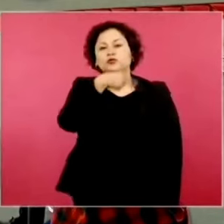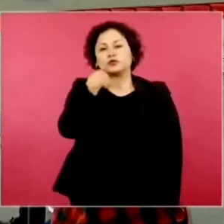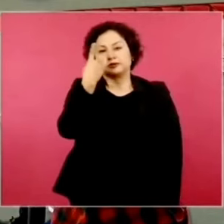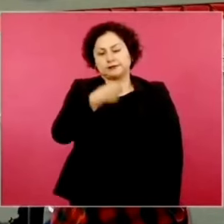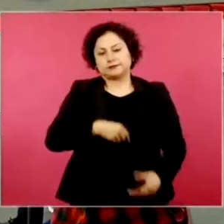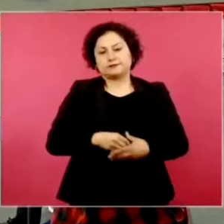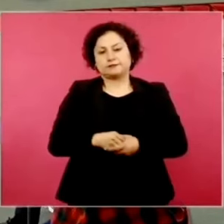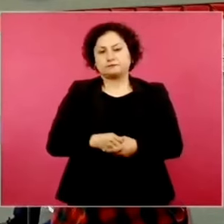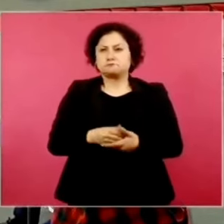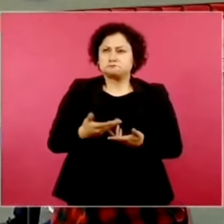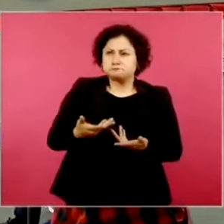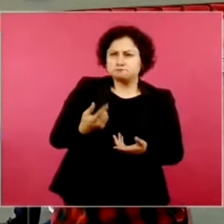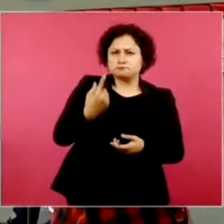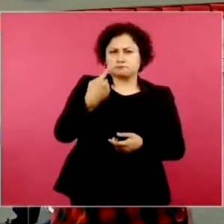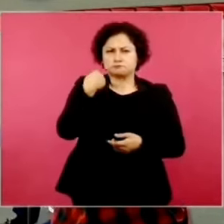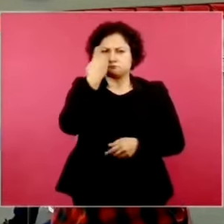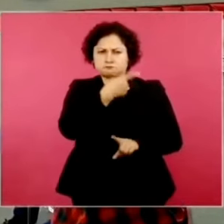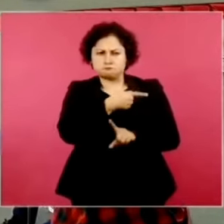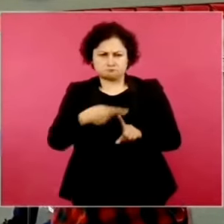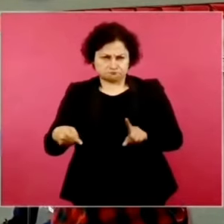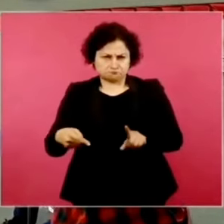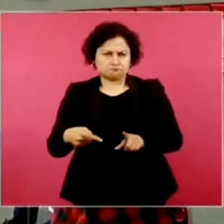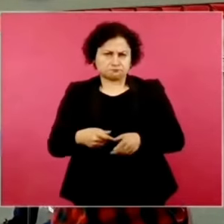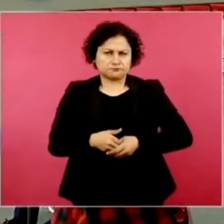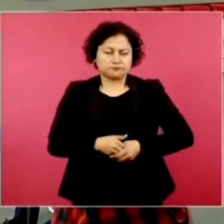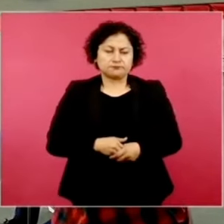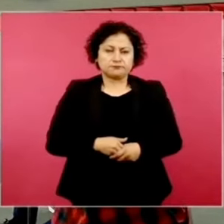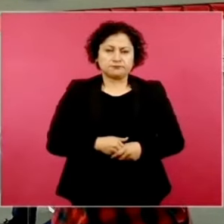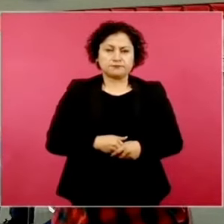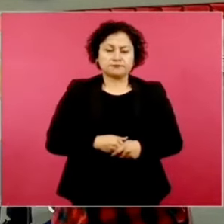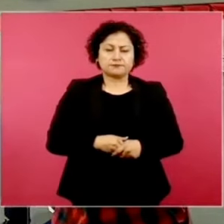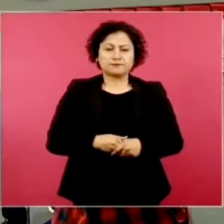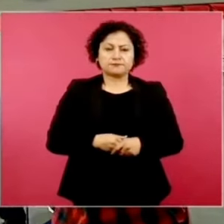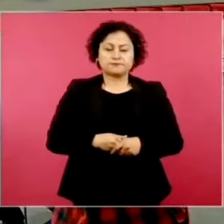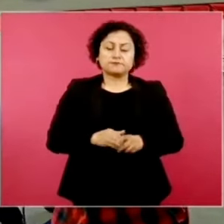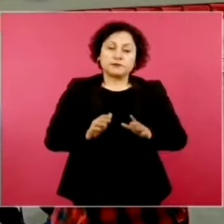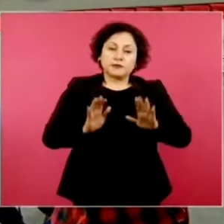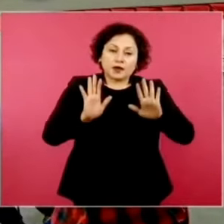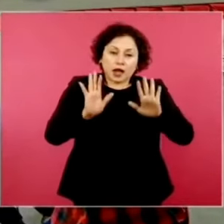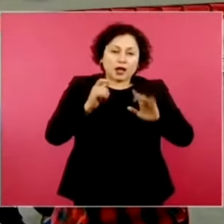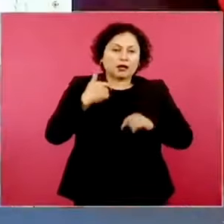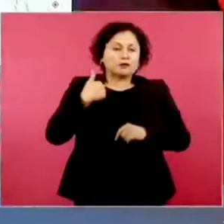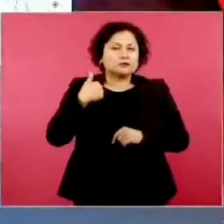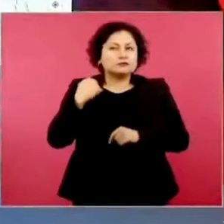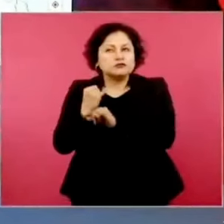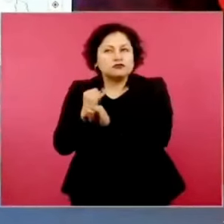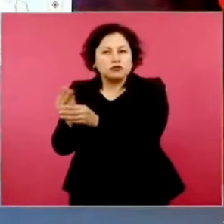Hora y media, dos horas. Entonces, según entiendo, esto fue aquí,